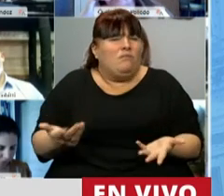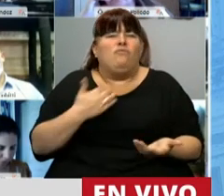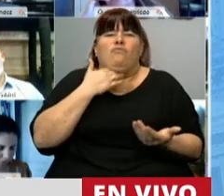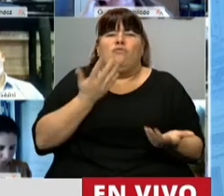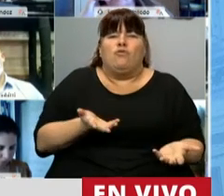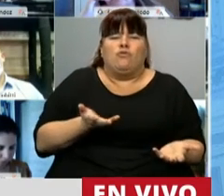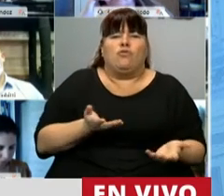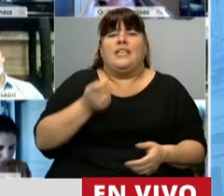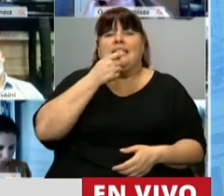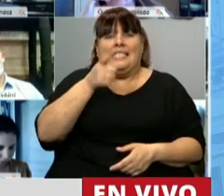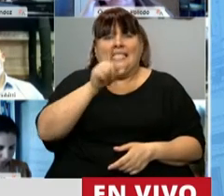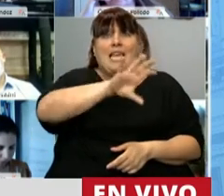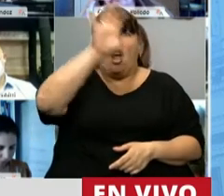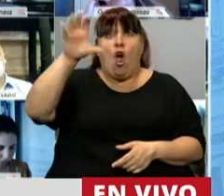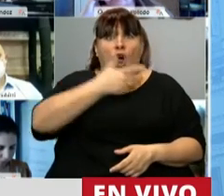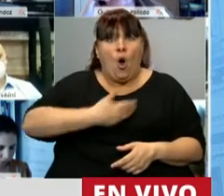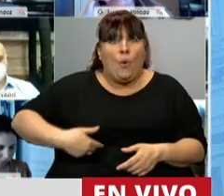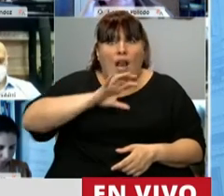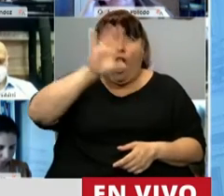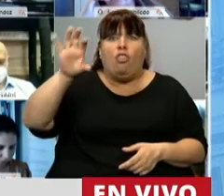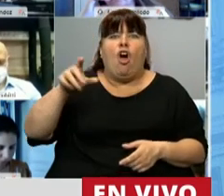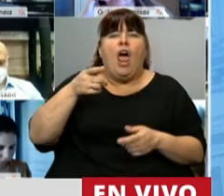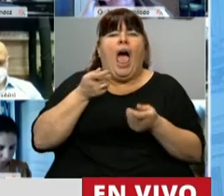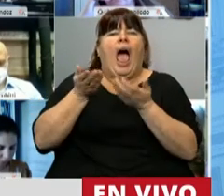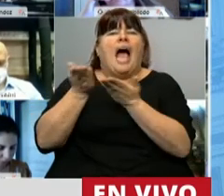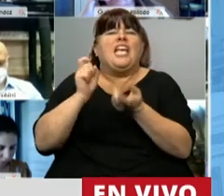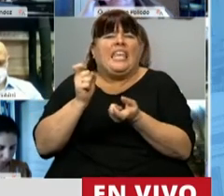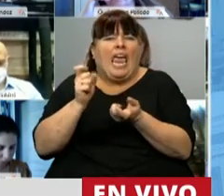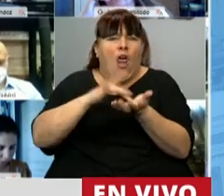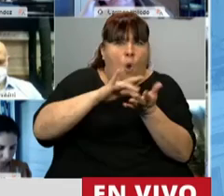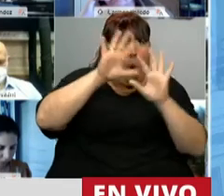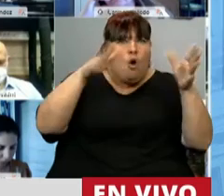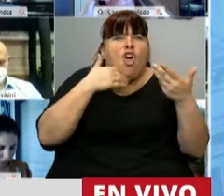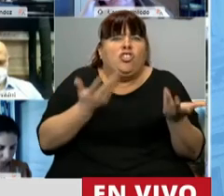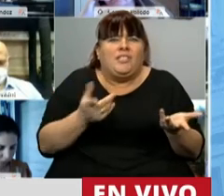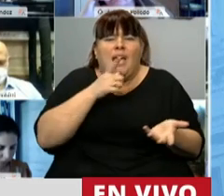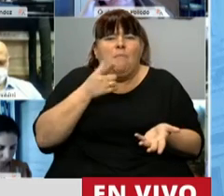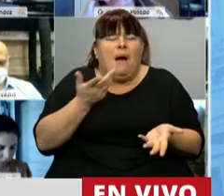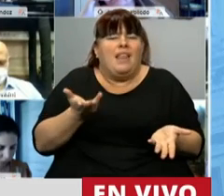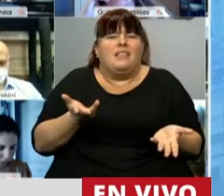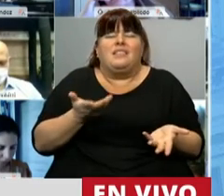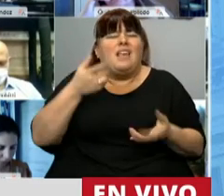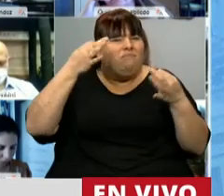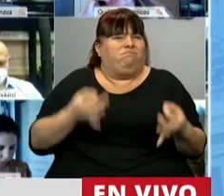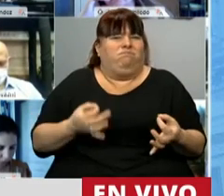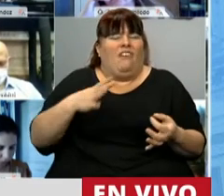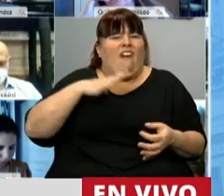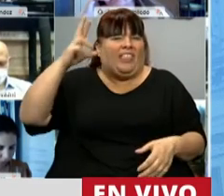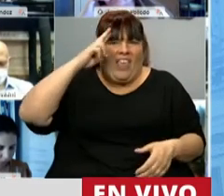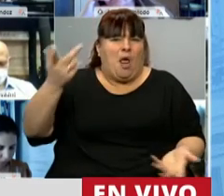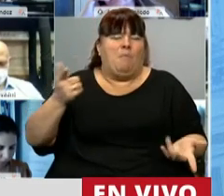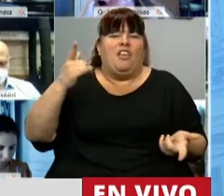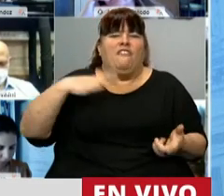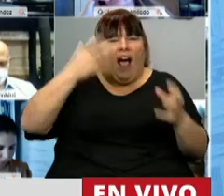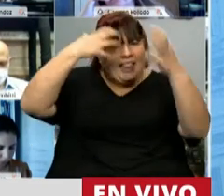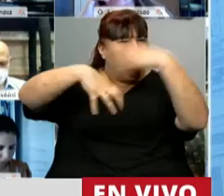ya no sabe si a esos gobernadores los asesoran chamanes o curanderos tienen efectivamente una falta de respeto y una